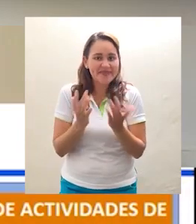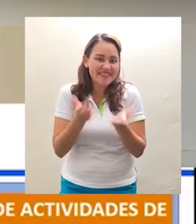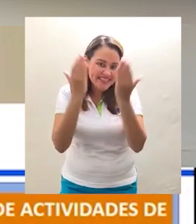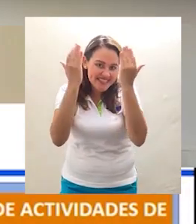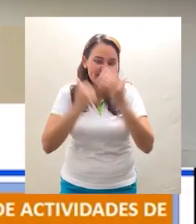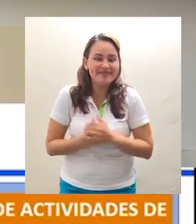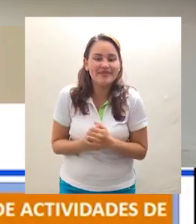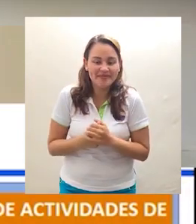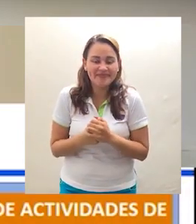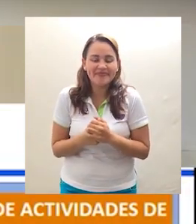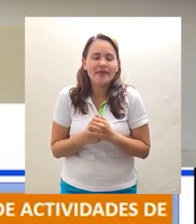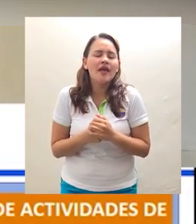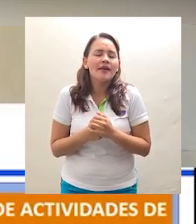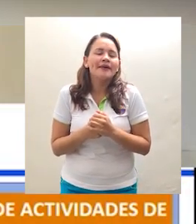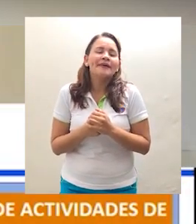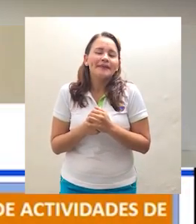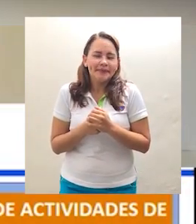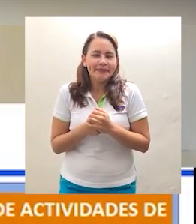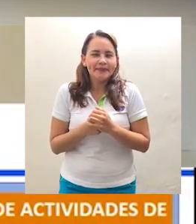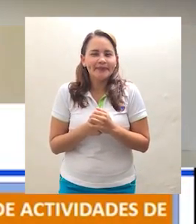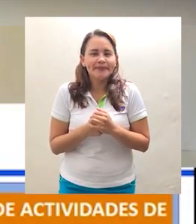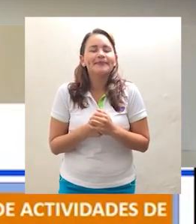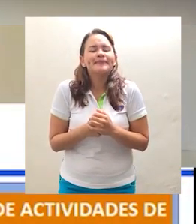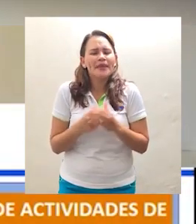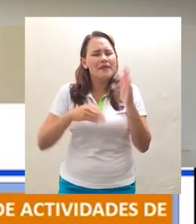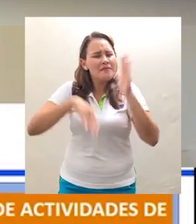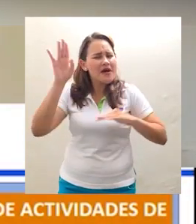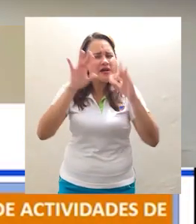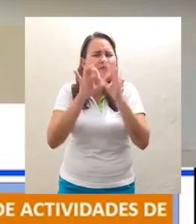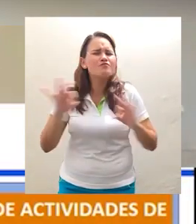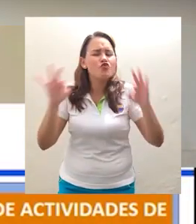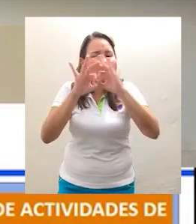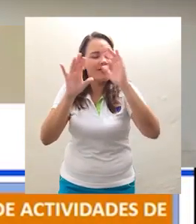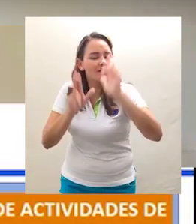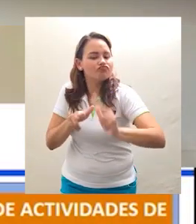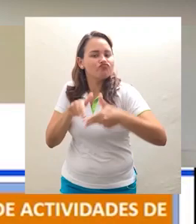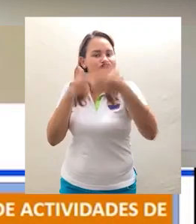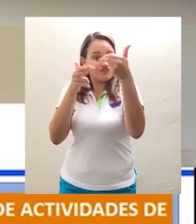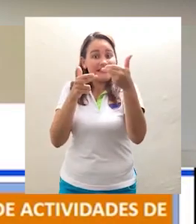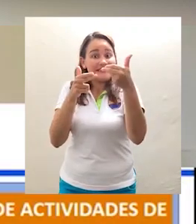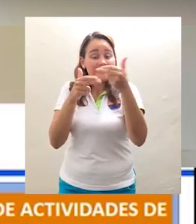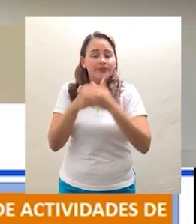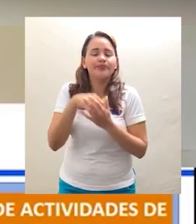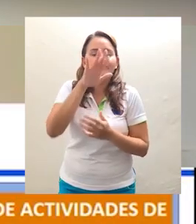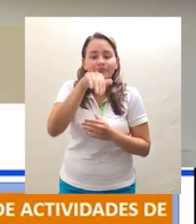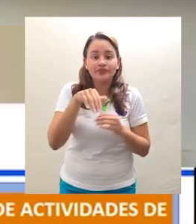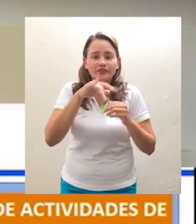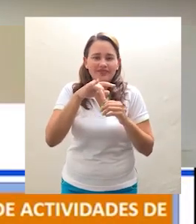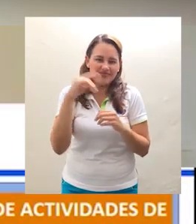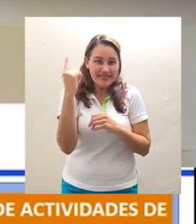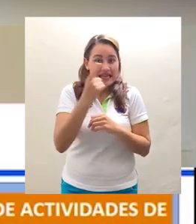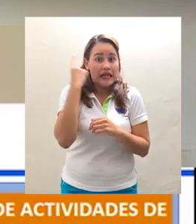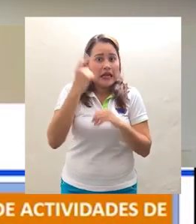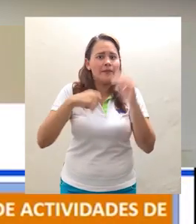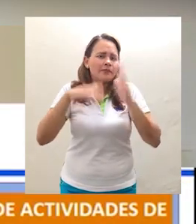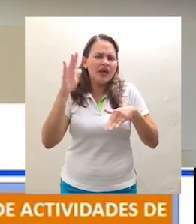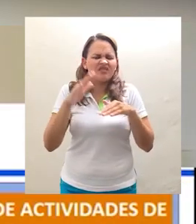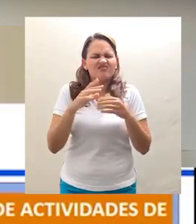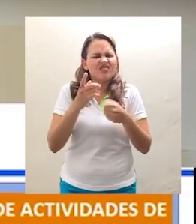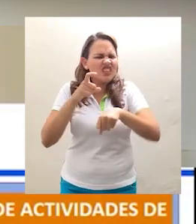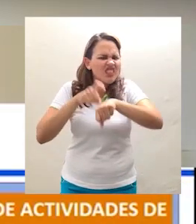su casa, es trabajar de forma sincrónica mediante una plataforma que haga esa articulación. La forma